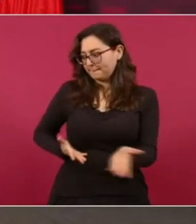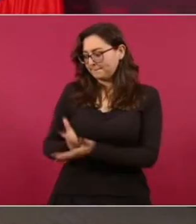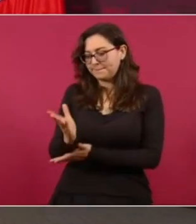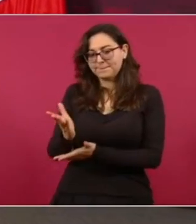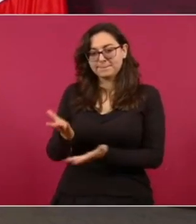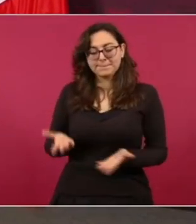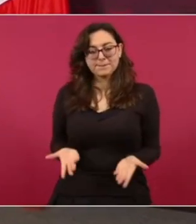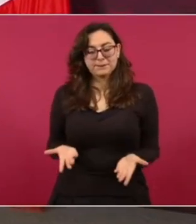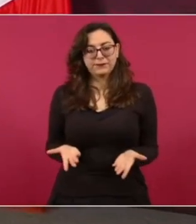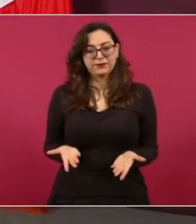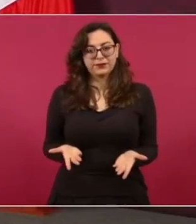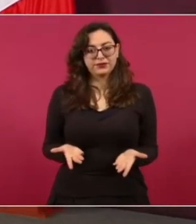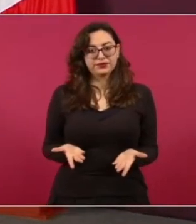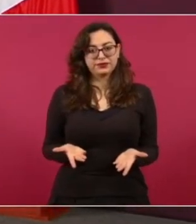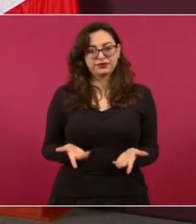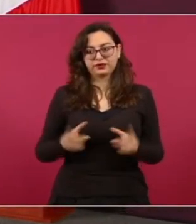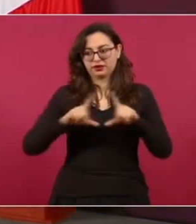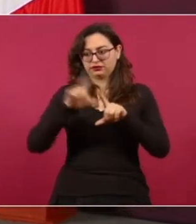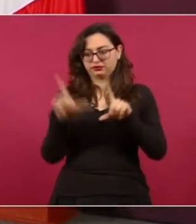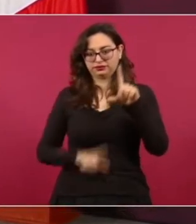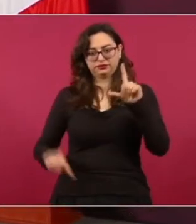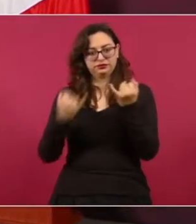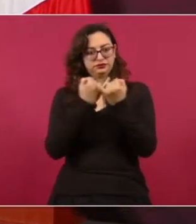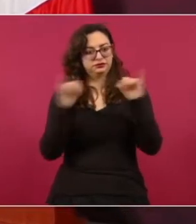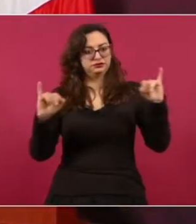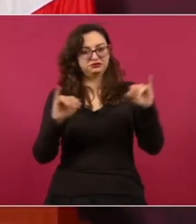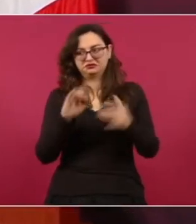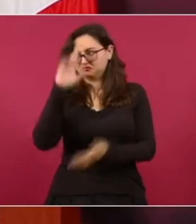violatoria de nuestra soberanía.